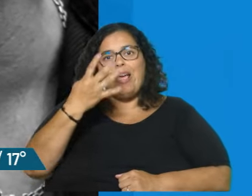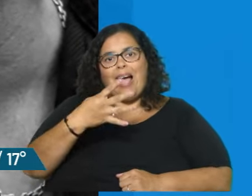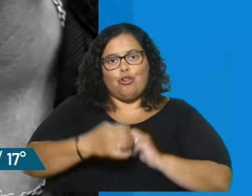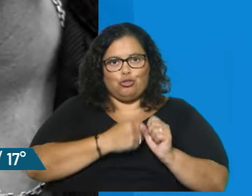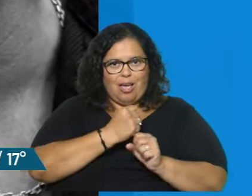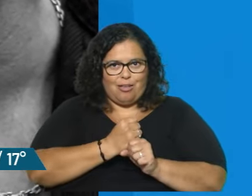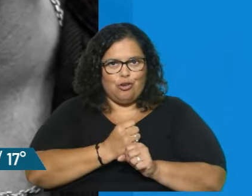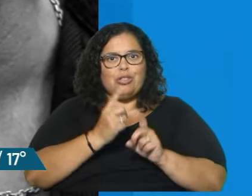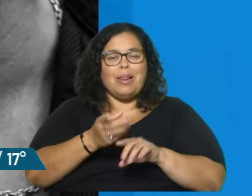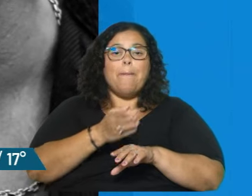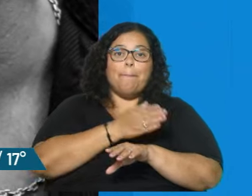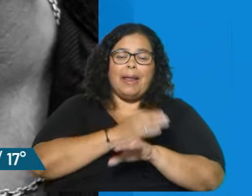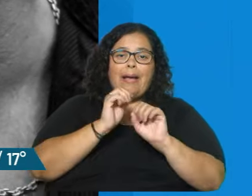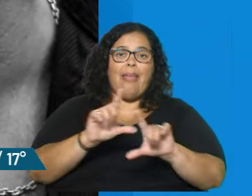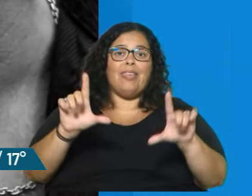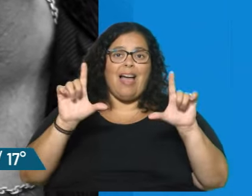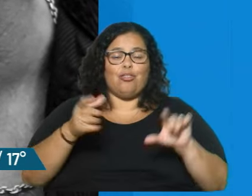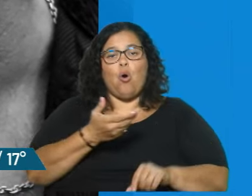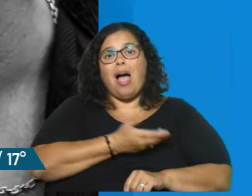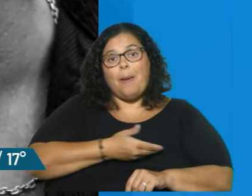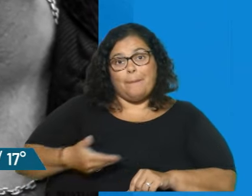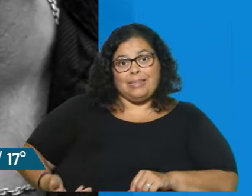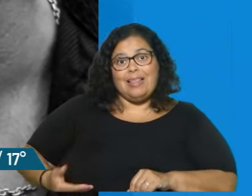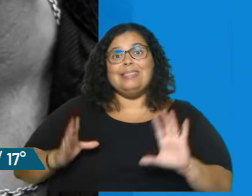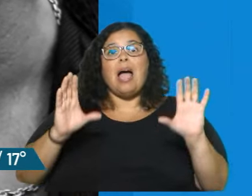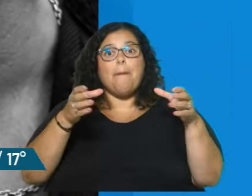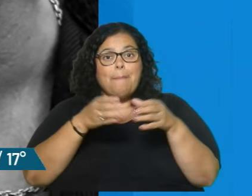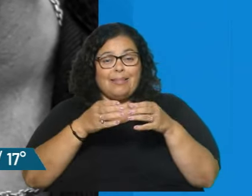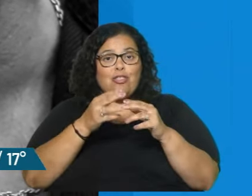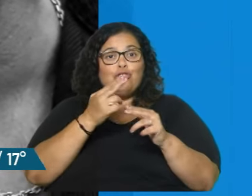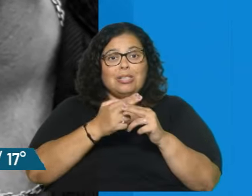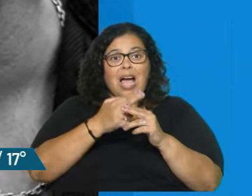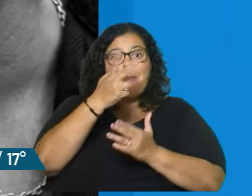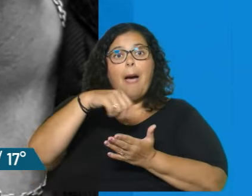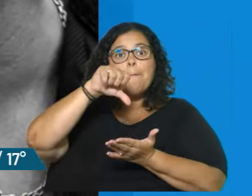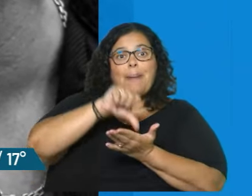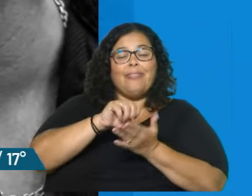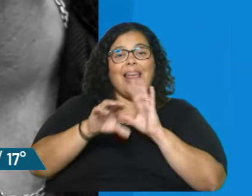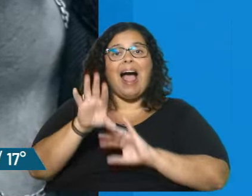Es precandidato a la presidencia de la República por el partido Patria Alternativa.